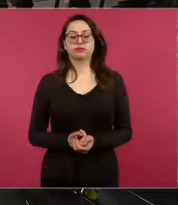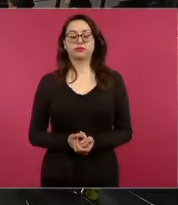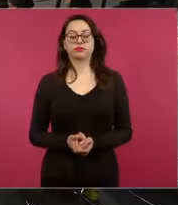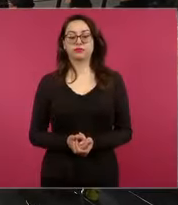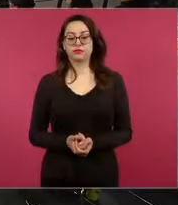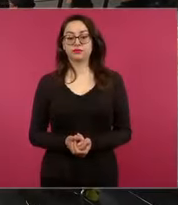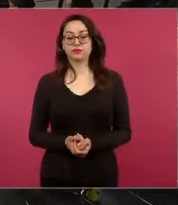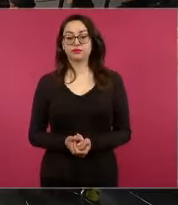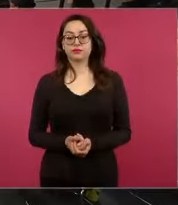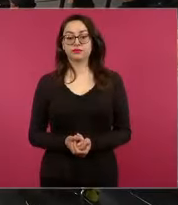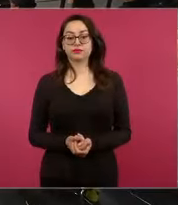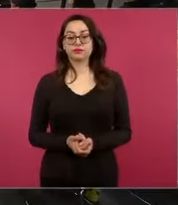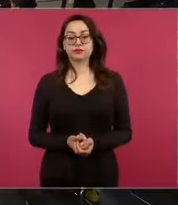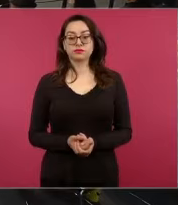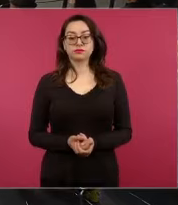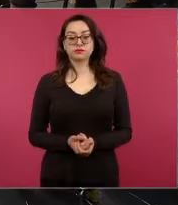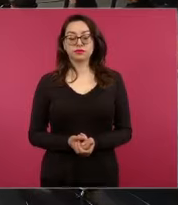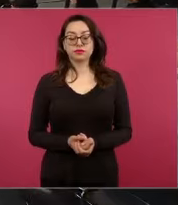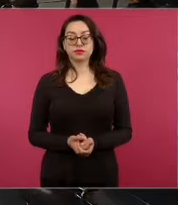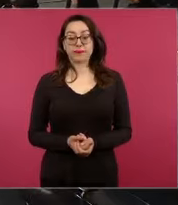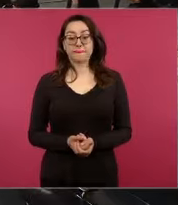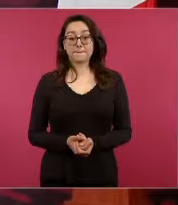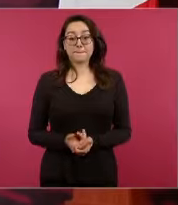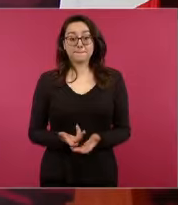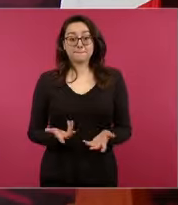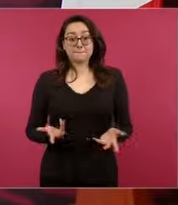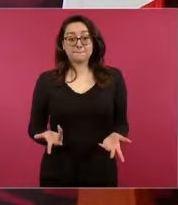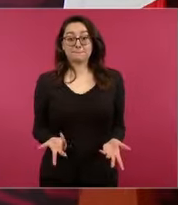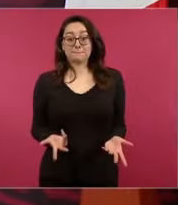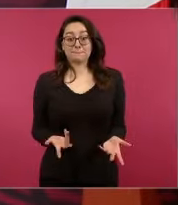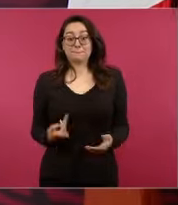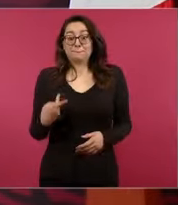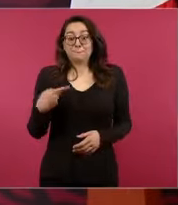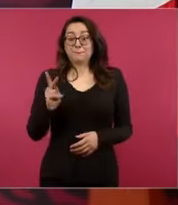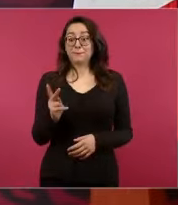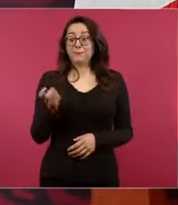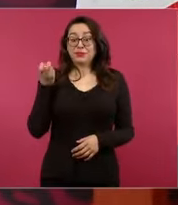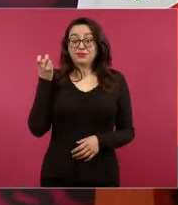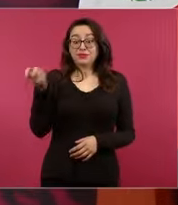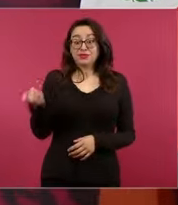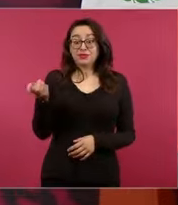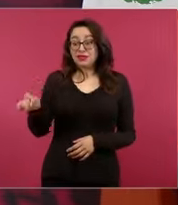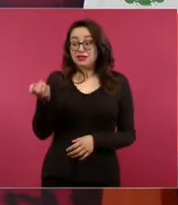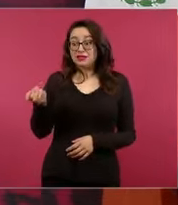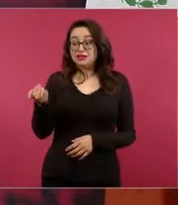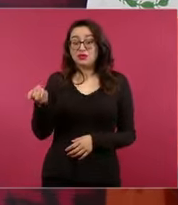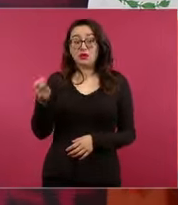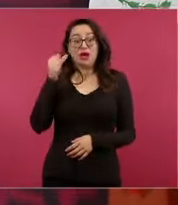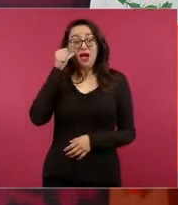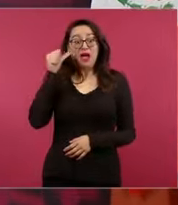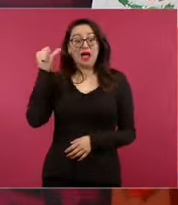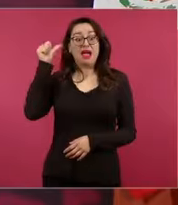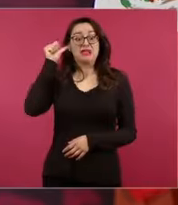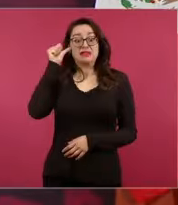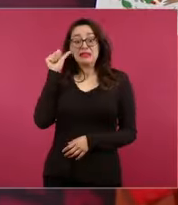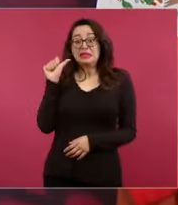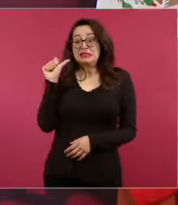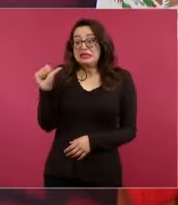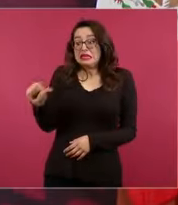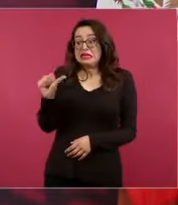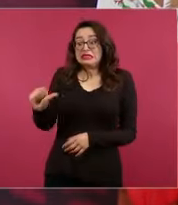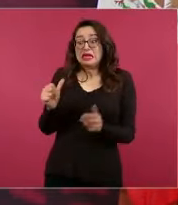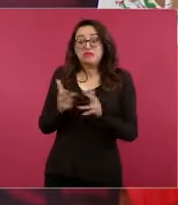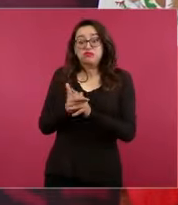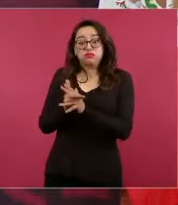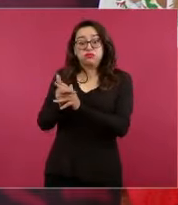Pero de esto, repito, no se dice nada, es mucha la hipocresía